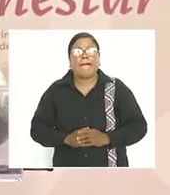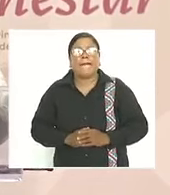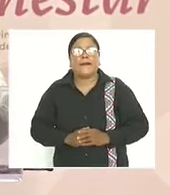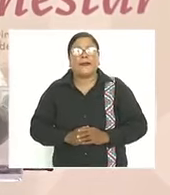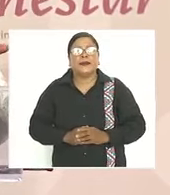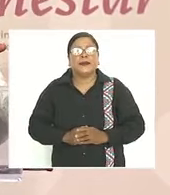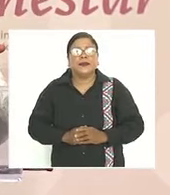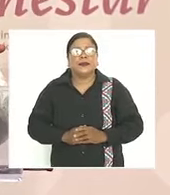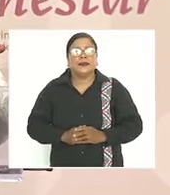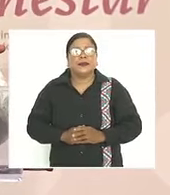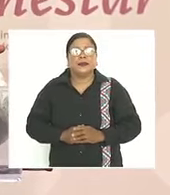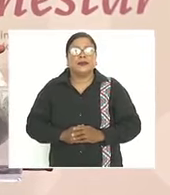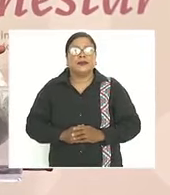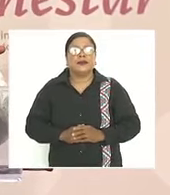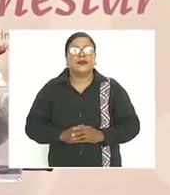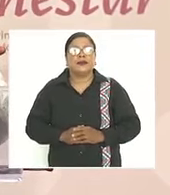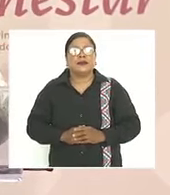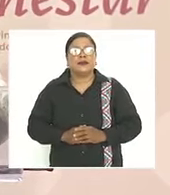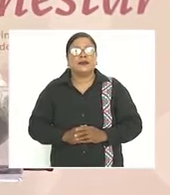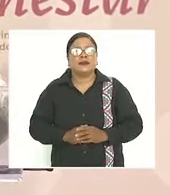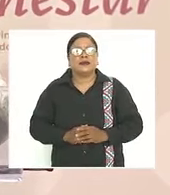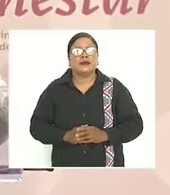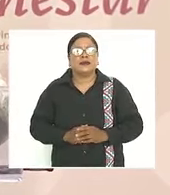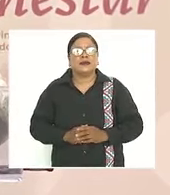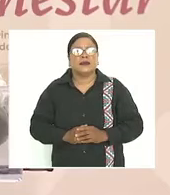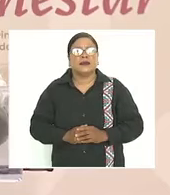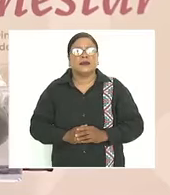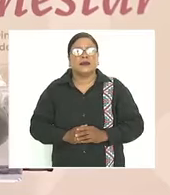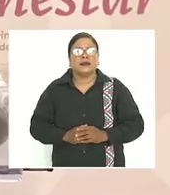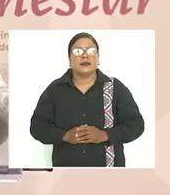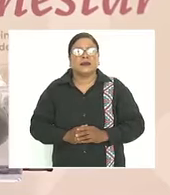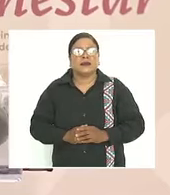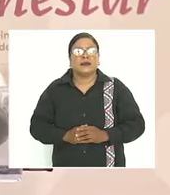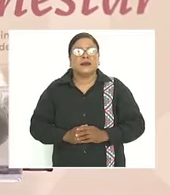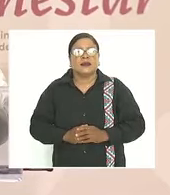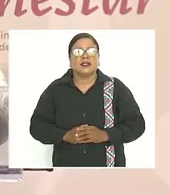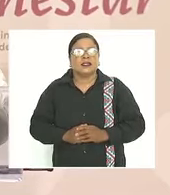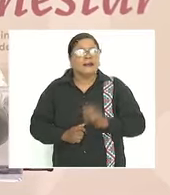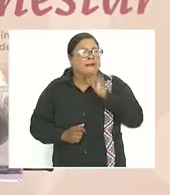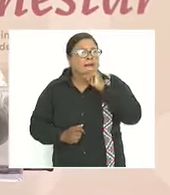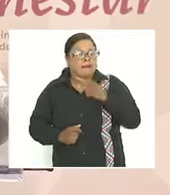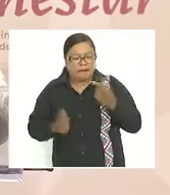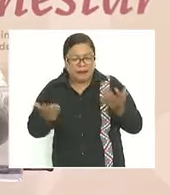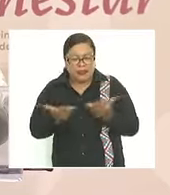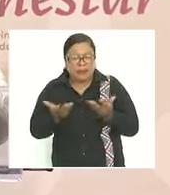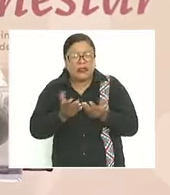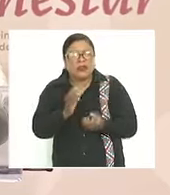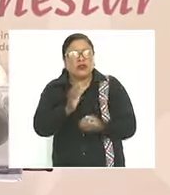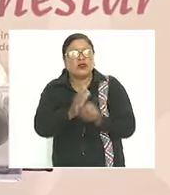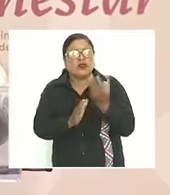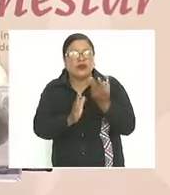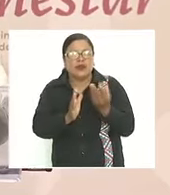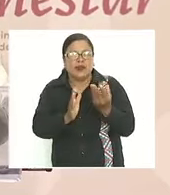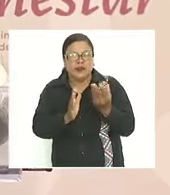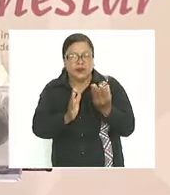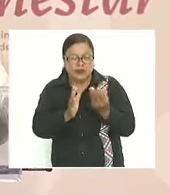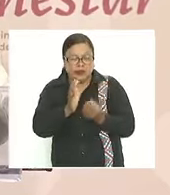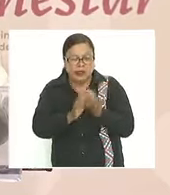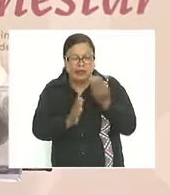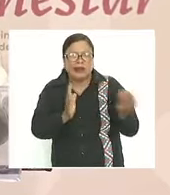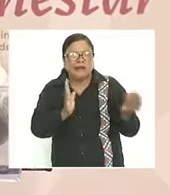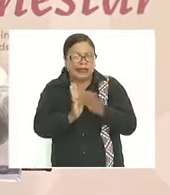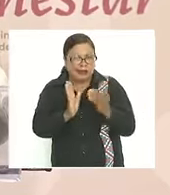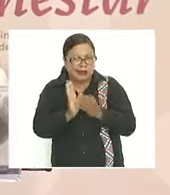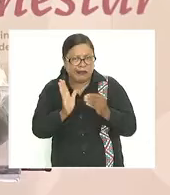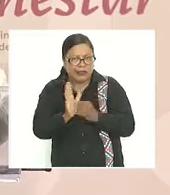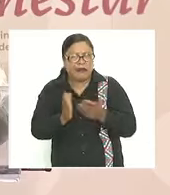ya se hicieron los nuevos contenidos de los